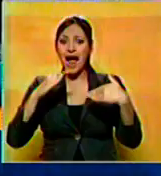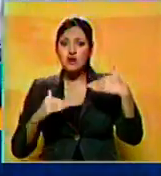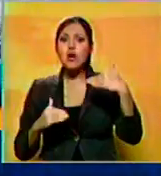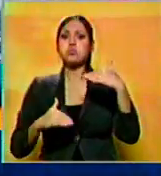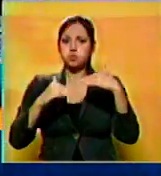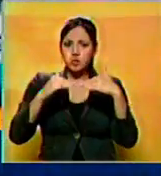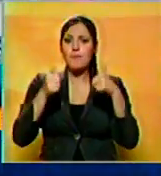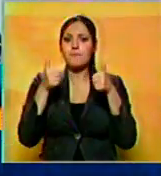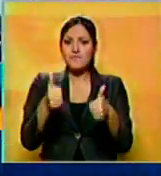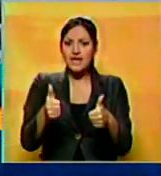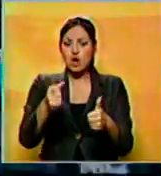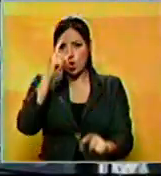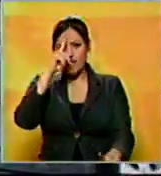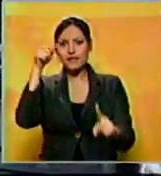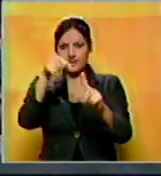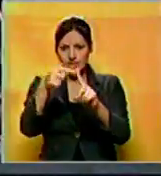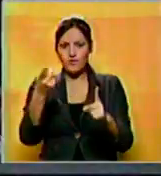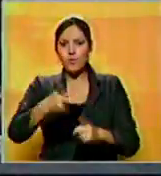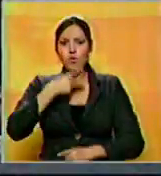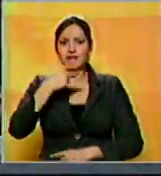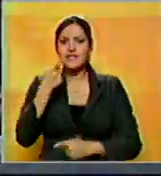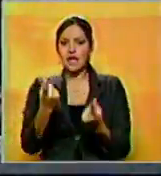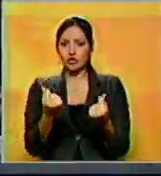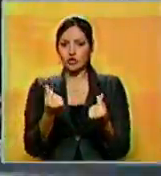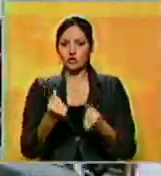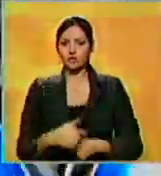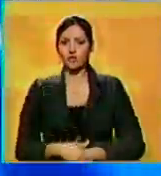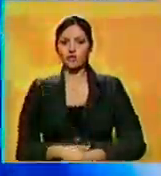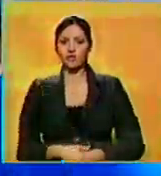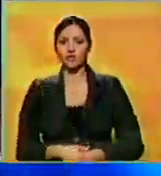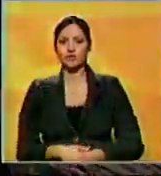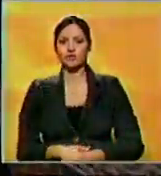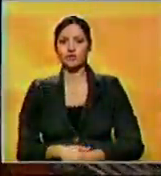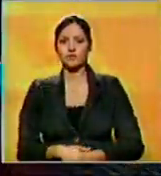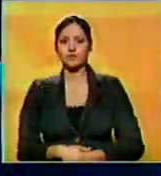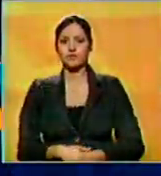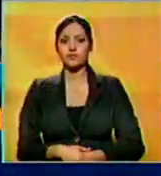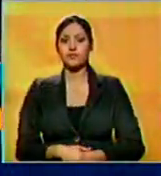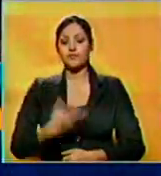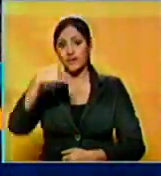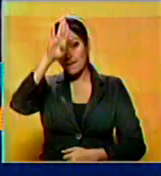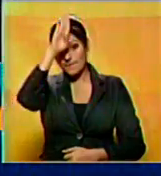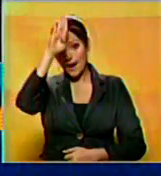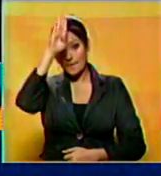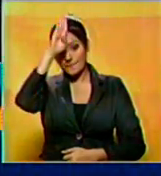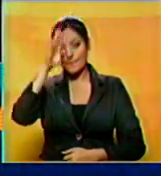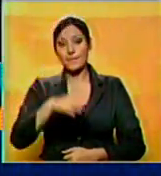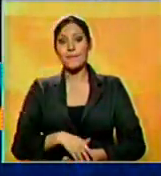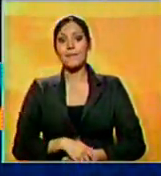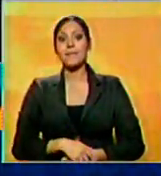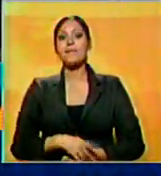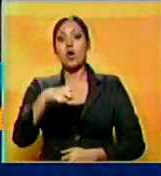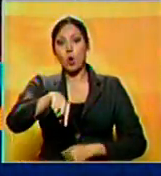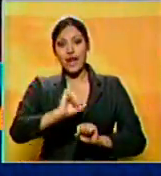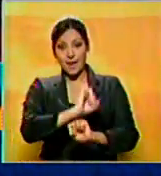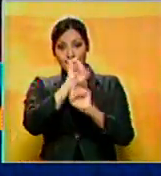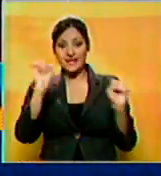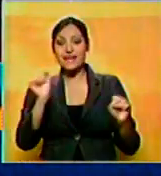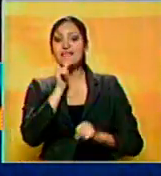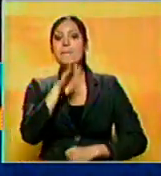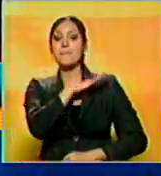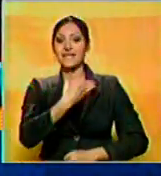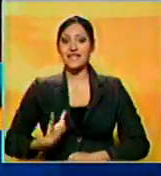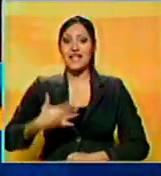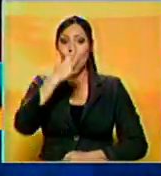aceptable para los objetivos de la política económica. El Papa Francisco recibió esta mañana al presidente